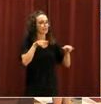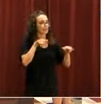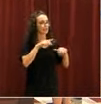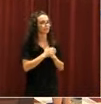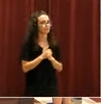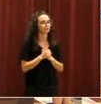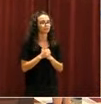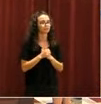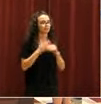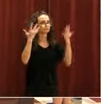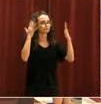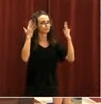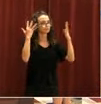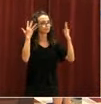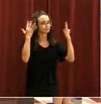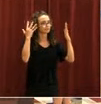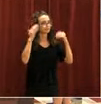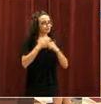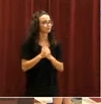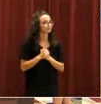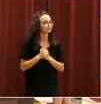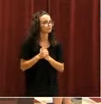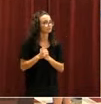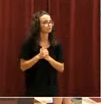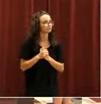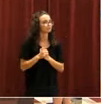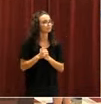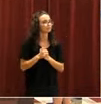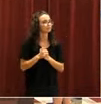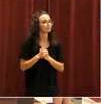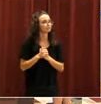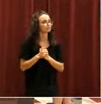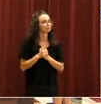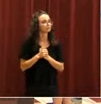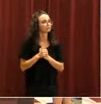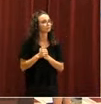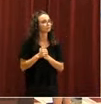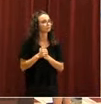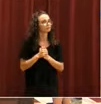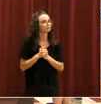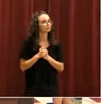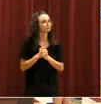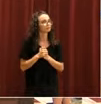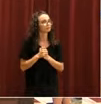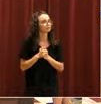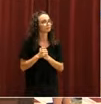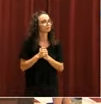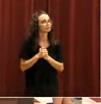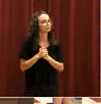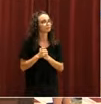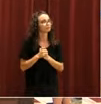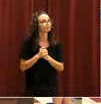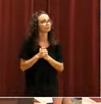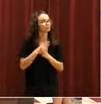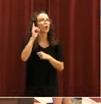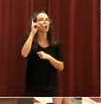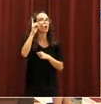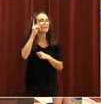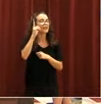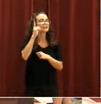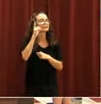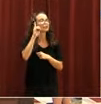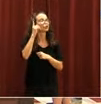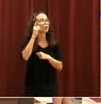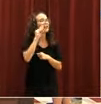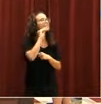Señora Costa, por favor, rogo los servicios de seguridad